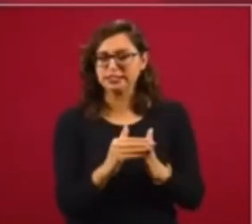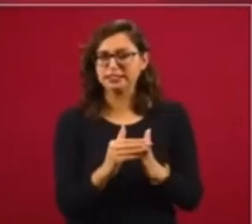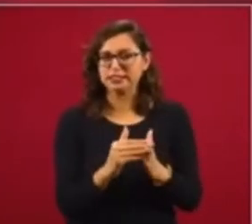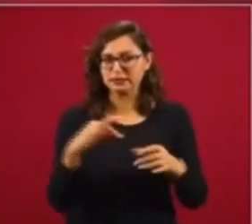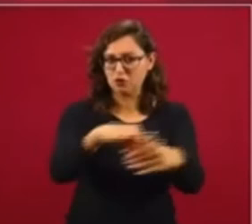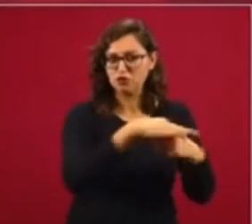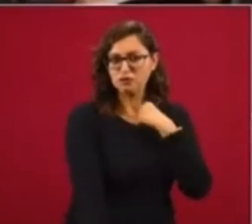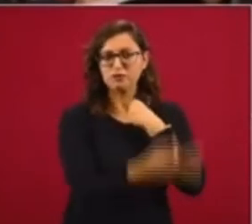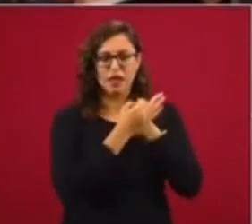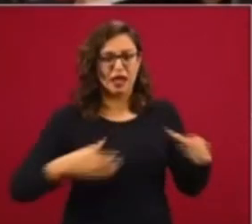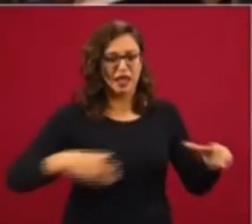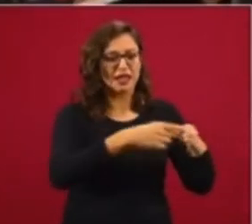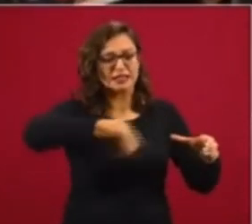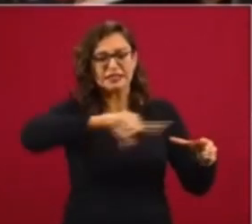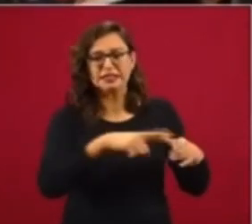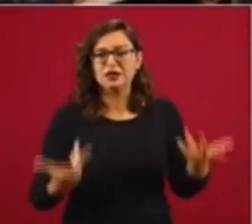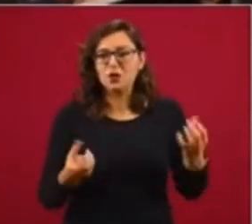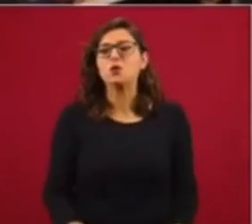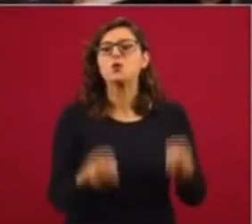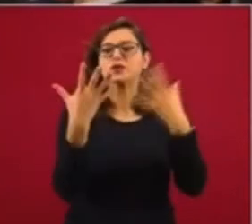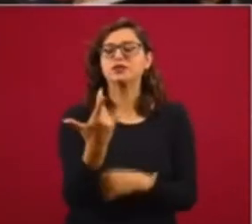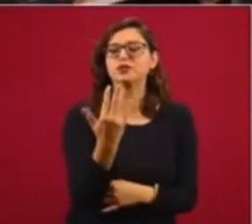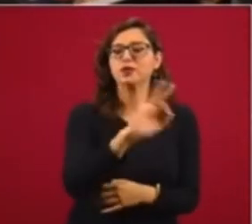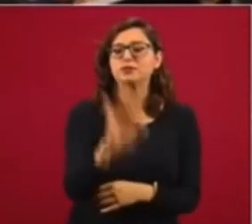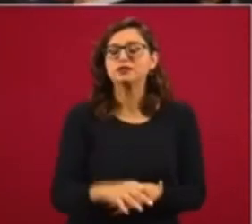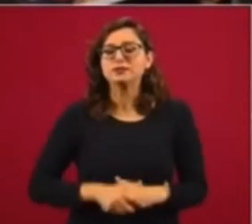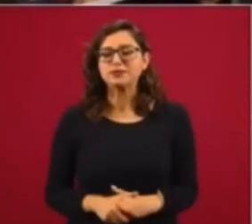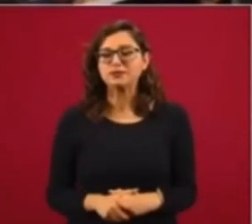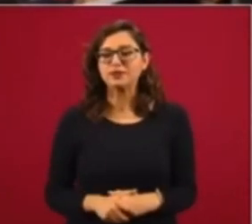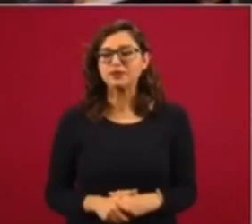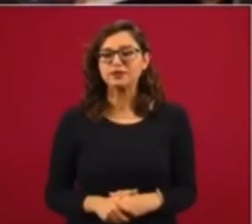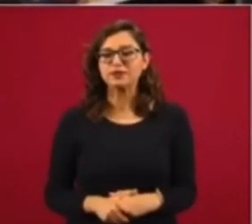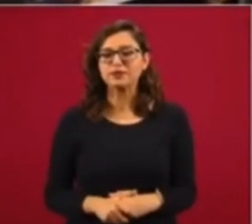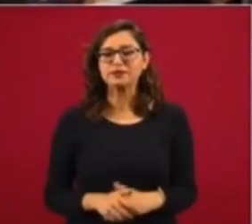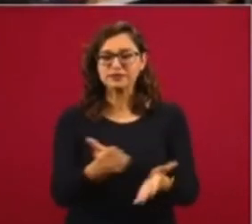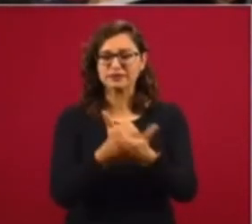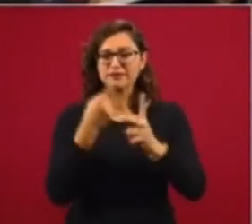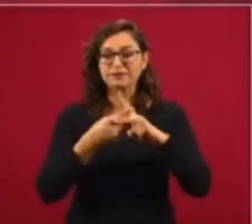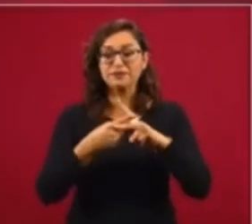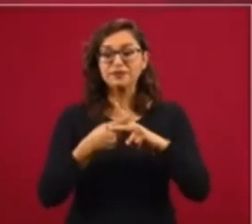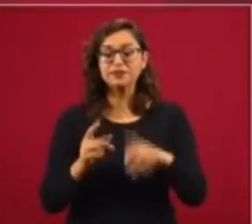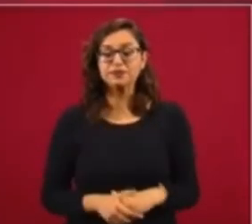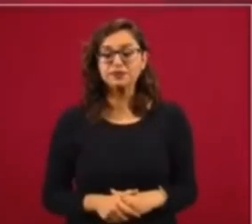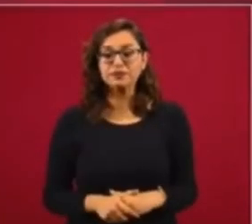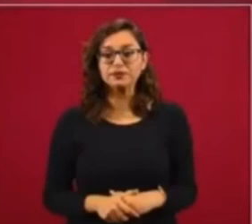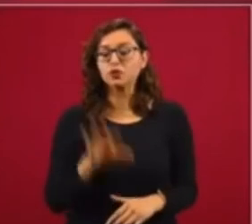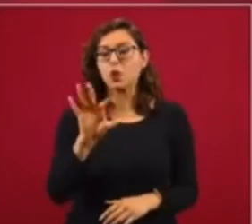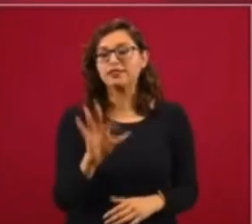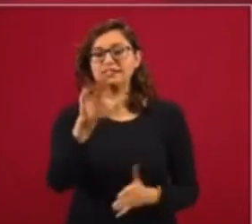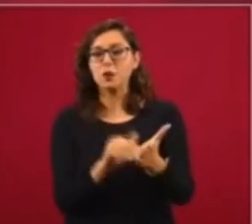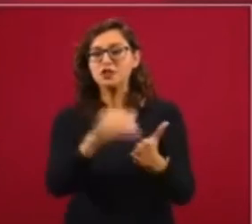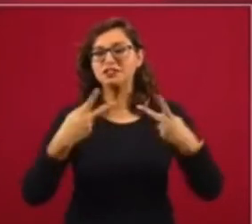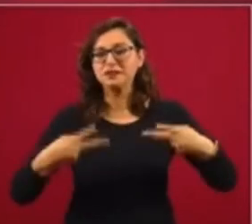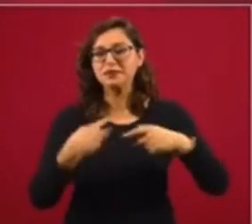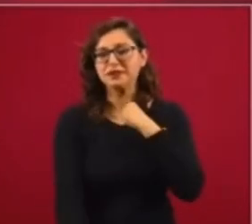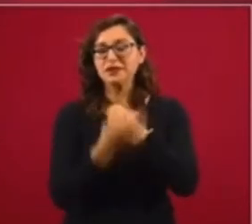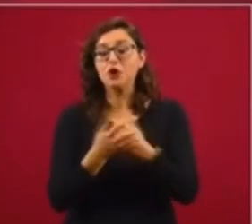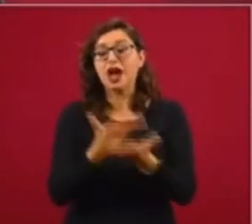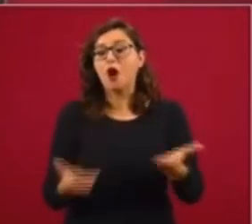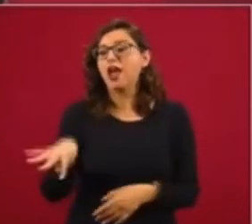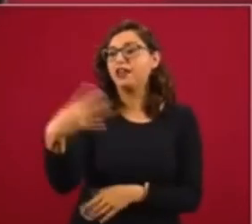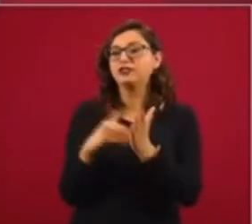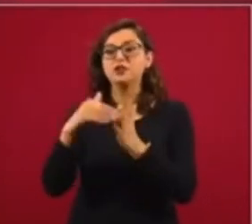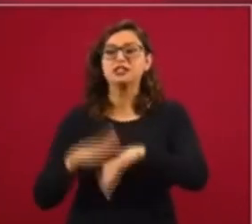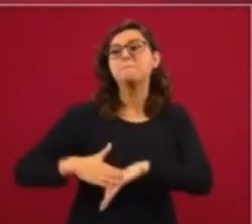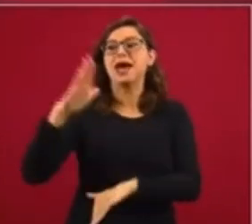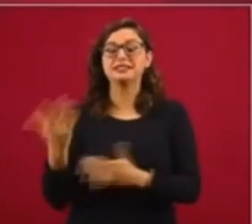de 80 millones de ciudadanos? ¿Me ayúdenme a hacer la cuenta? 45 millones, o sea, estoy 14 millones arriba,